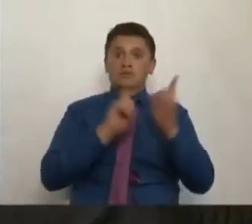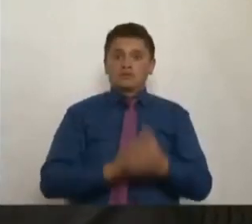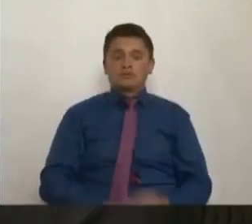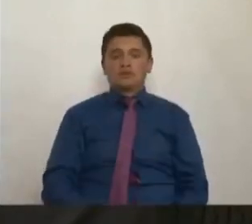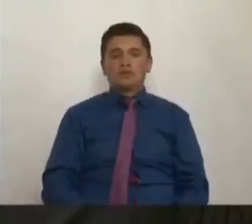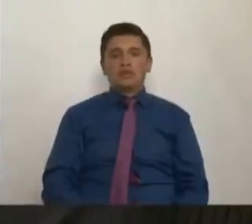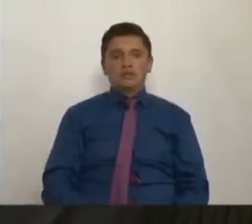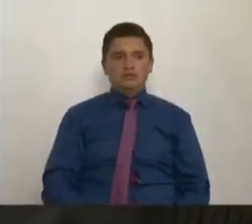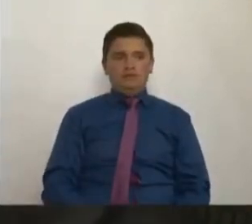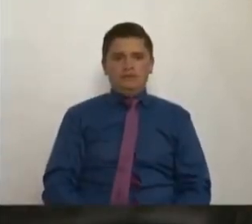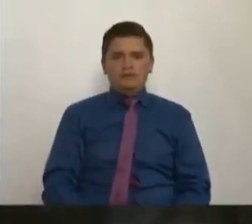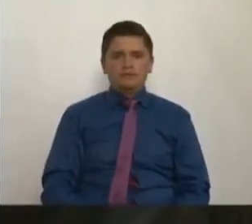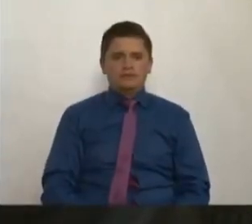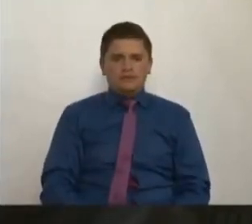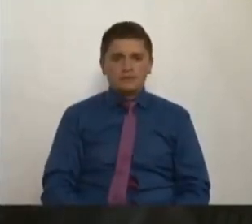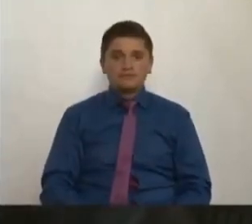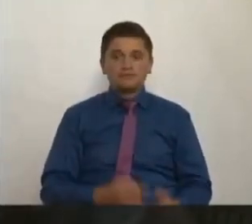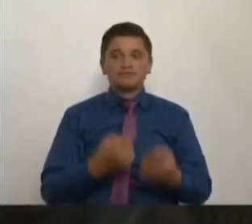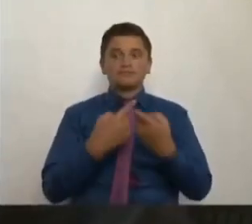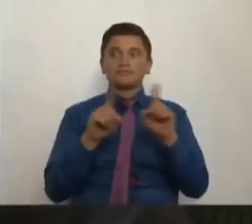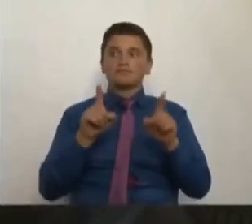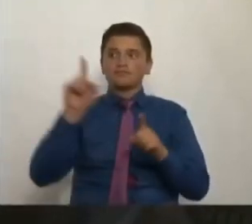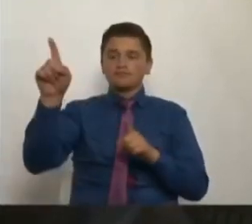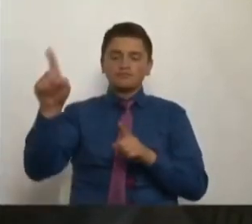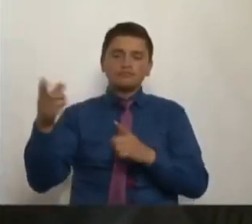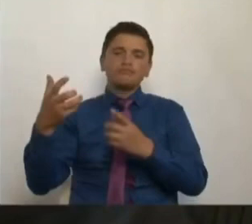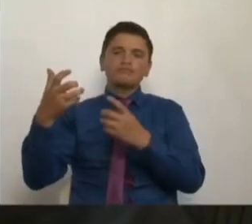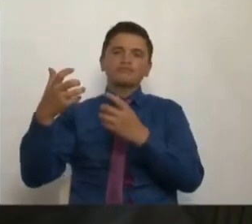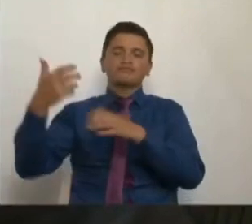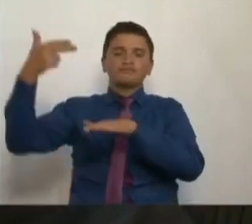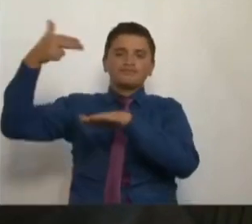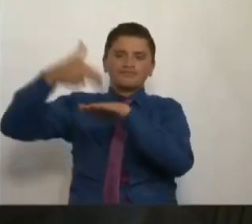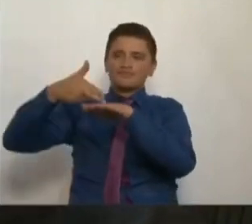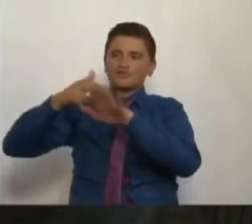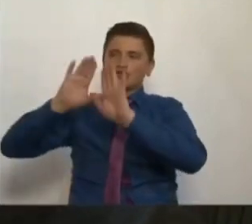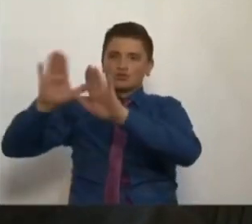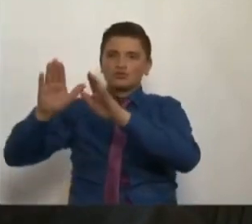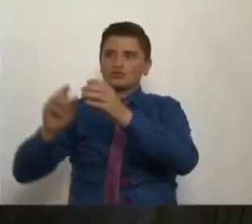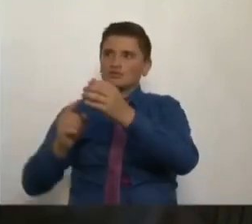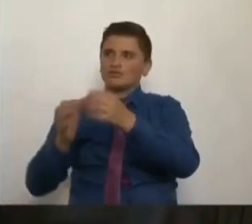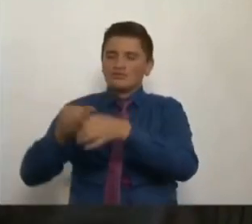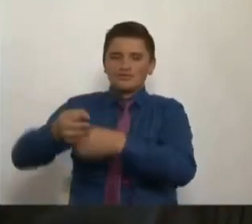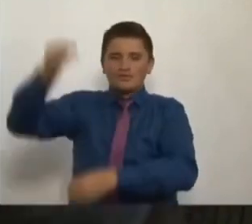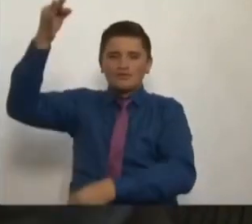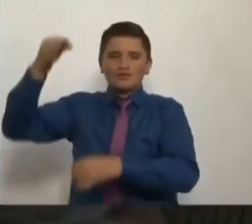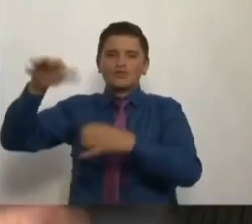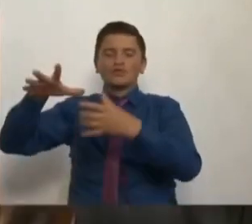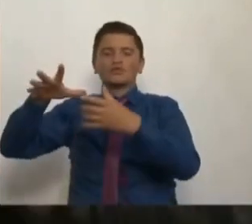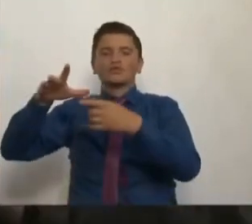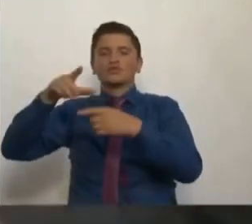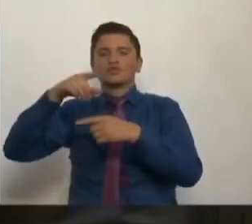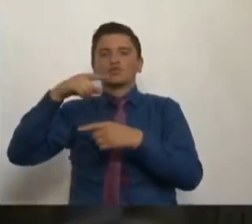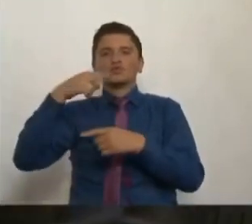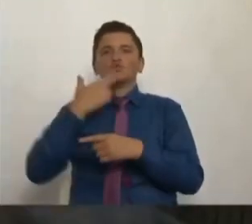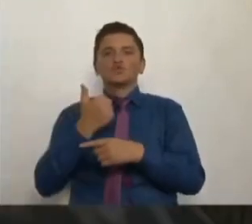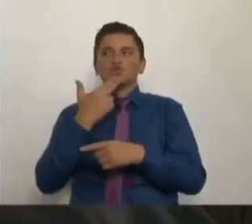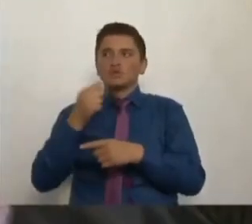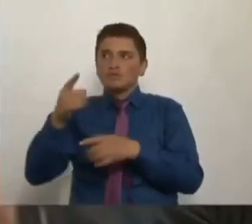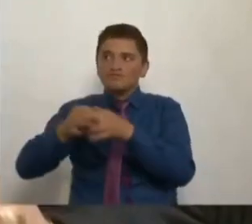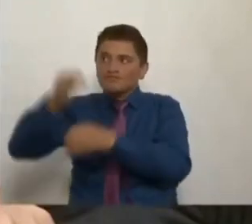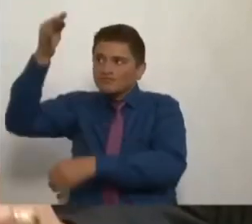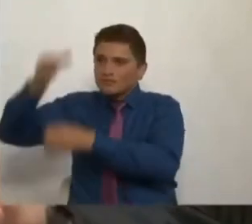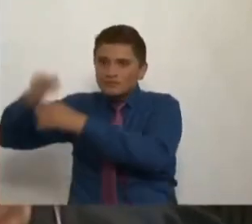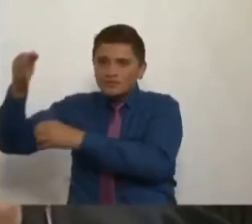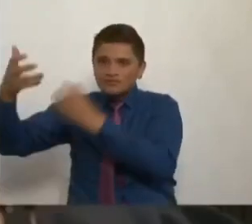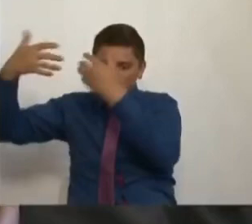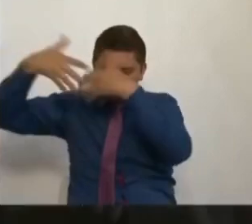Pero el etanol lo pagamos con un subsidio interno, porque si